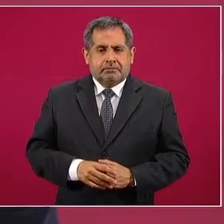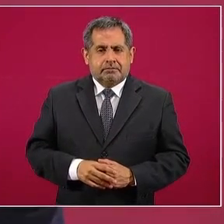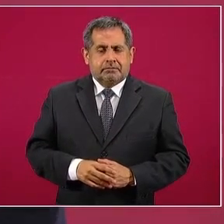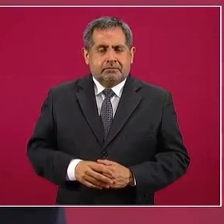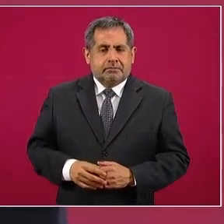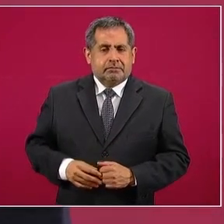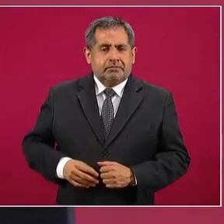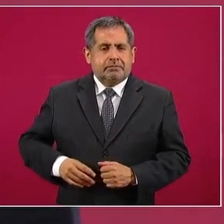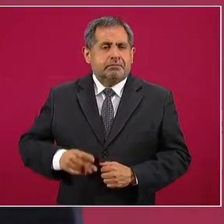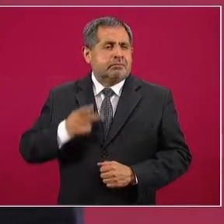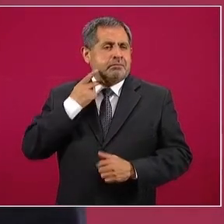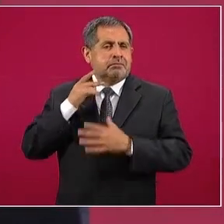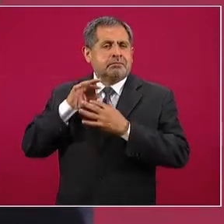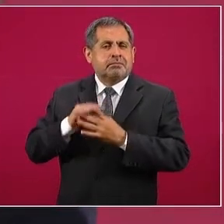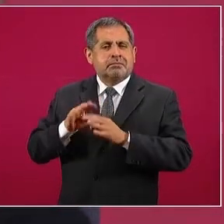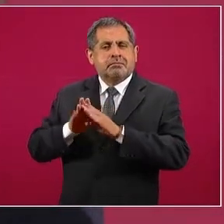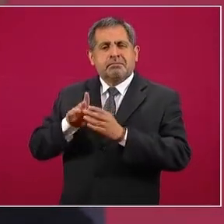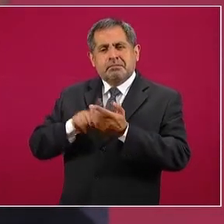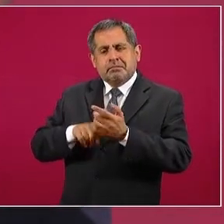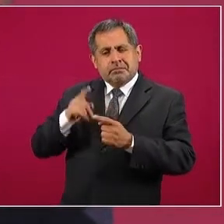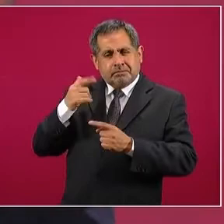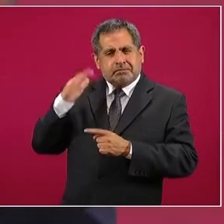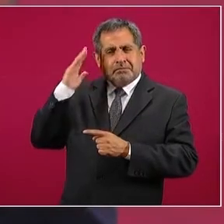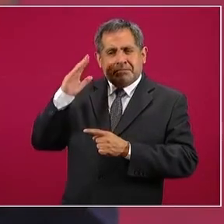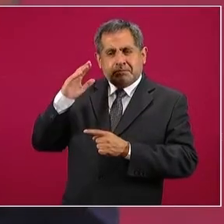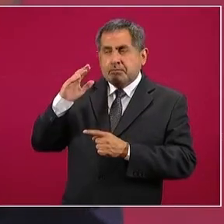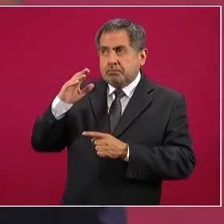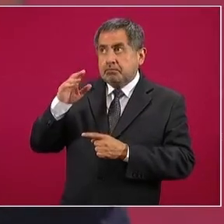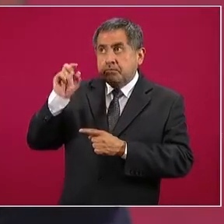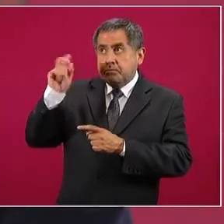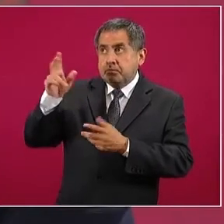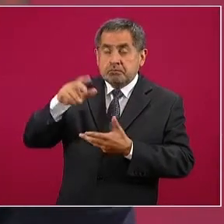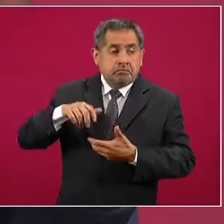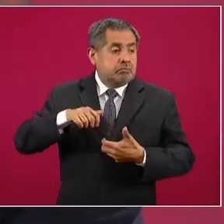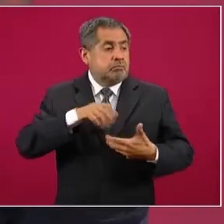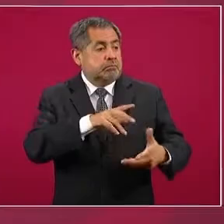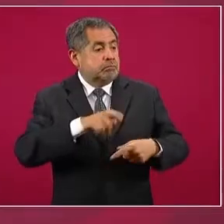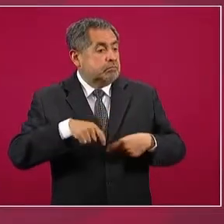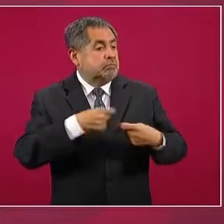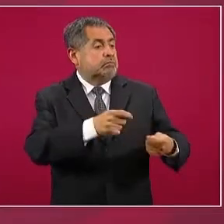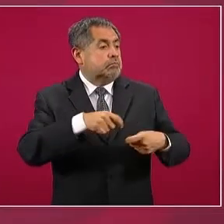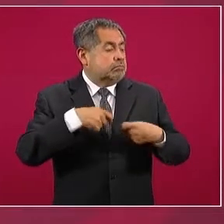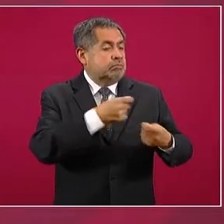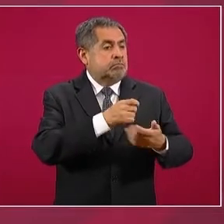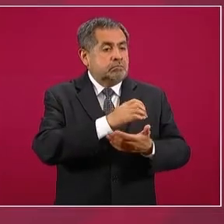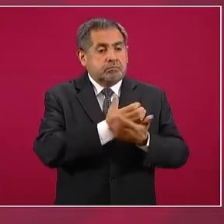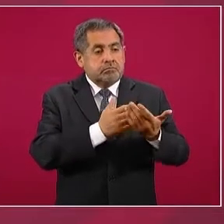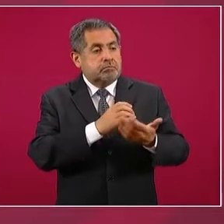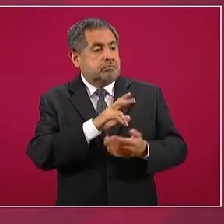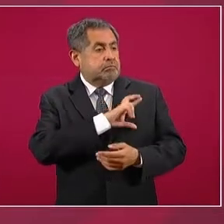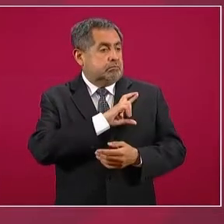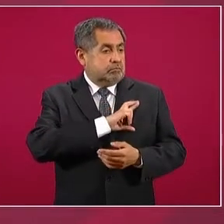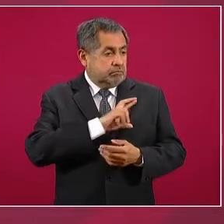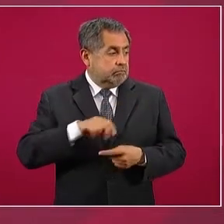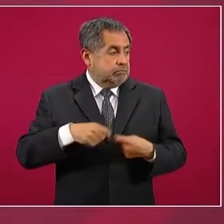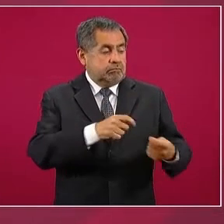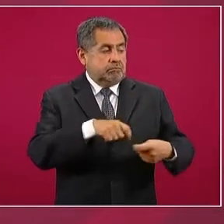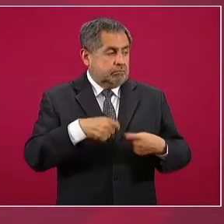Toda la política privatizadora, la entrega de los bienes del pueblo, de la nación a particulares,